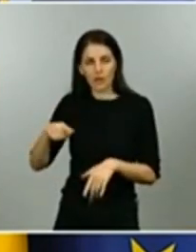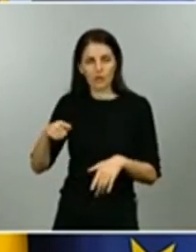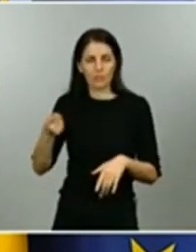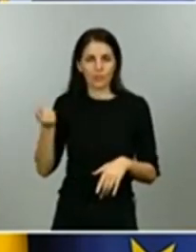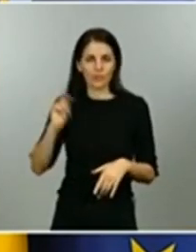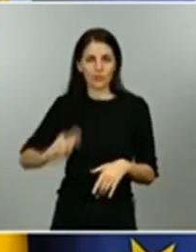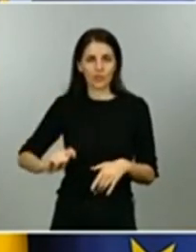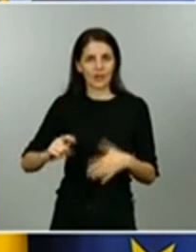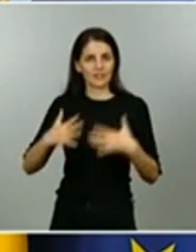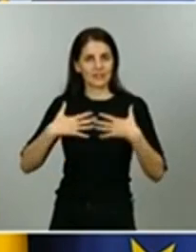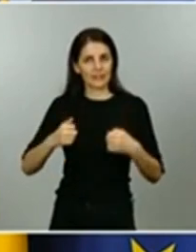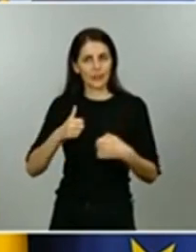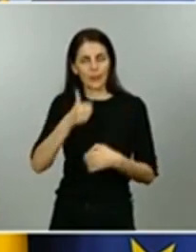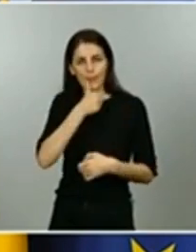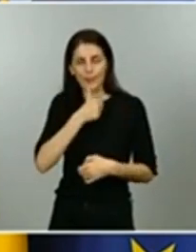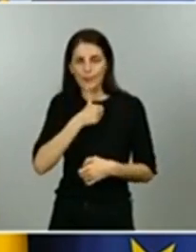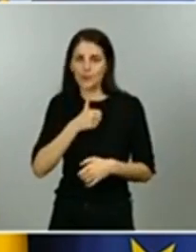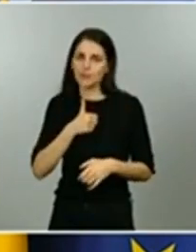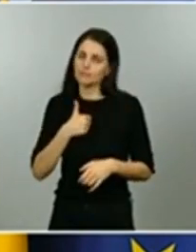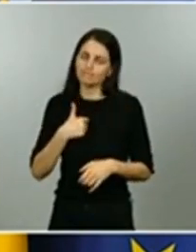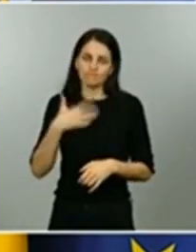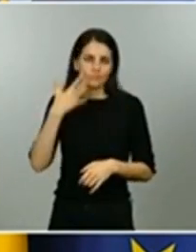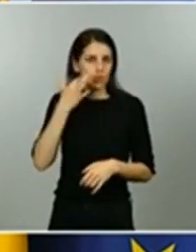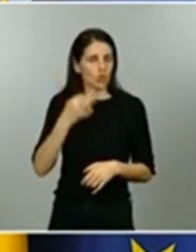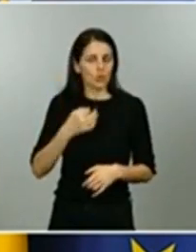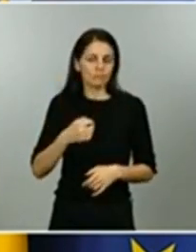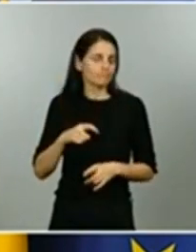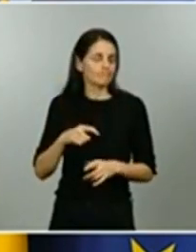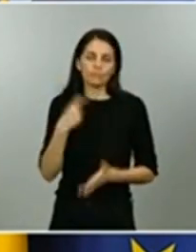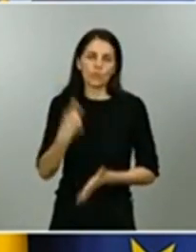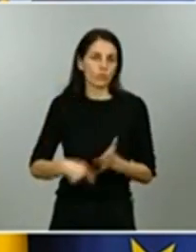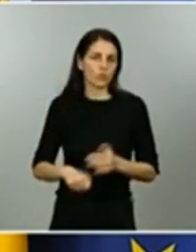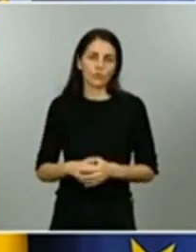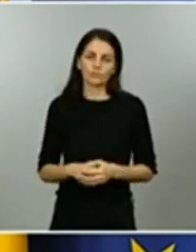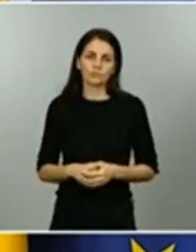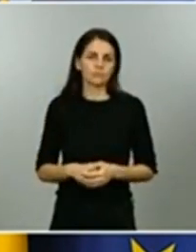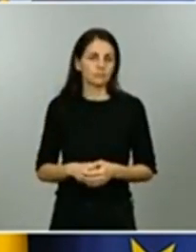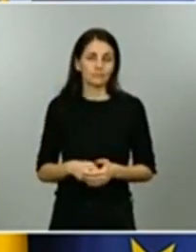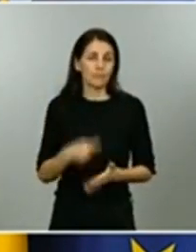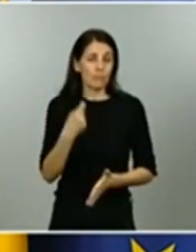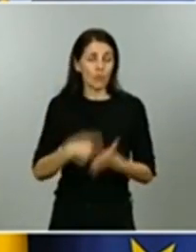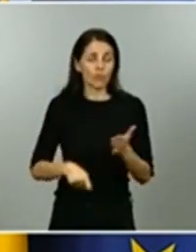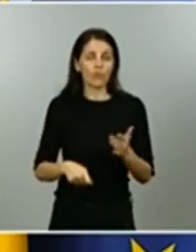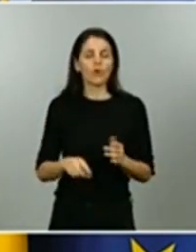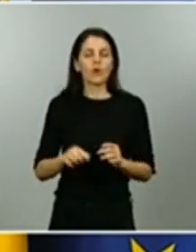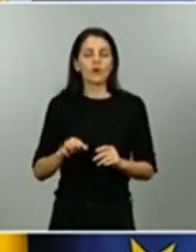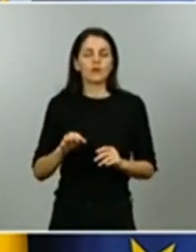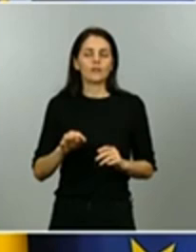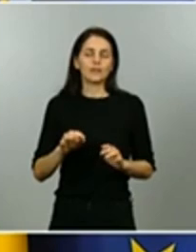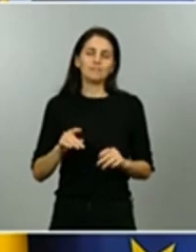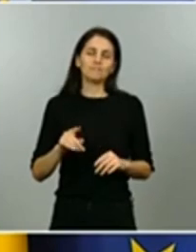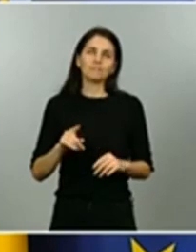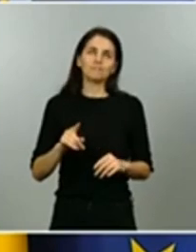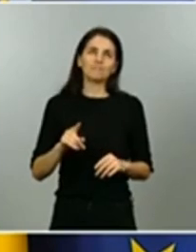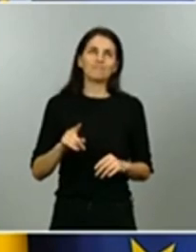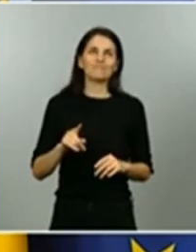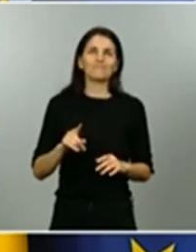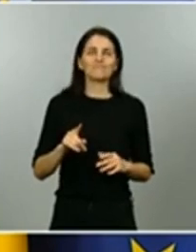excesivamente duro y sobre todo sería muy poco como diría